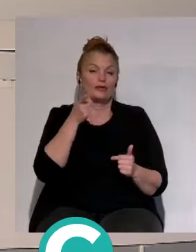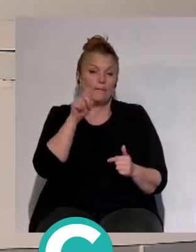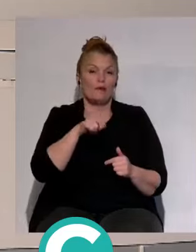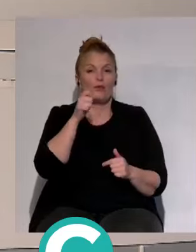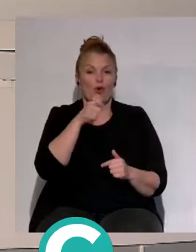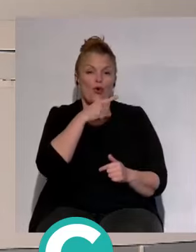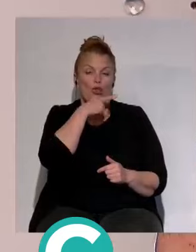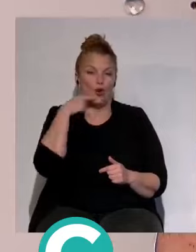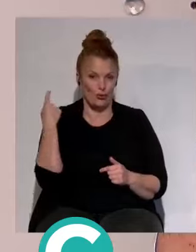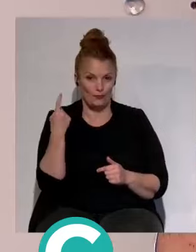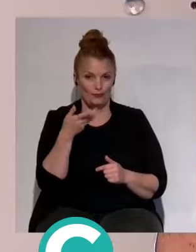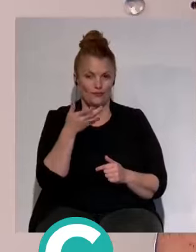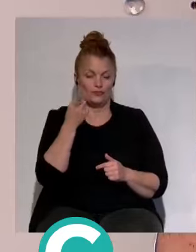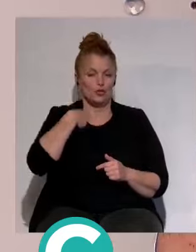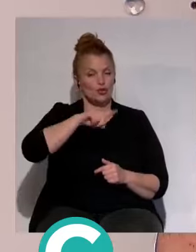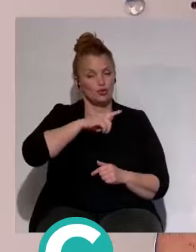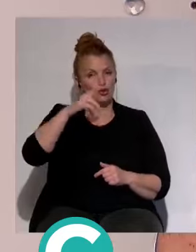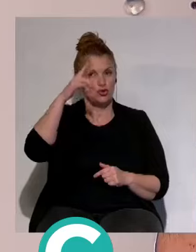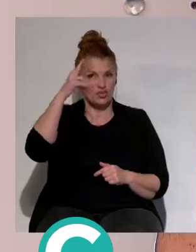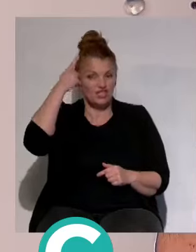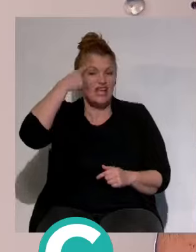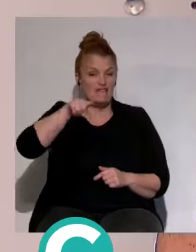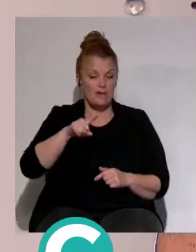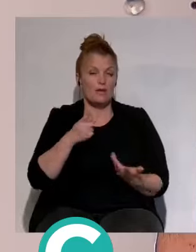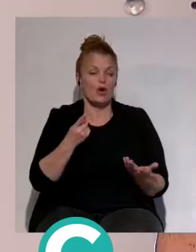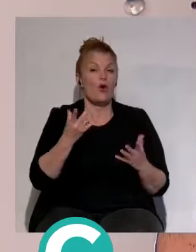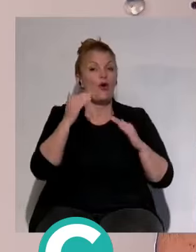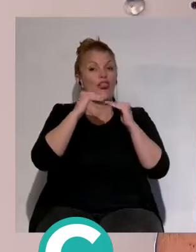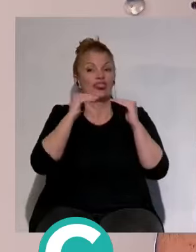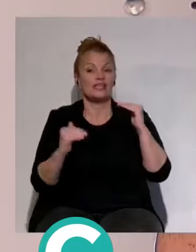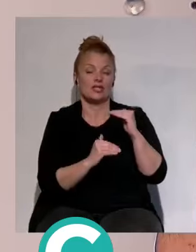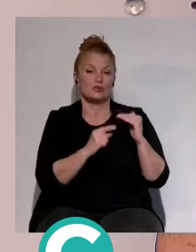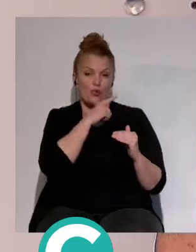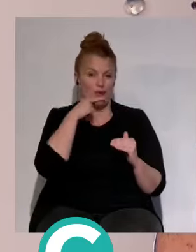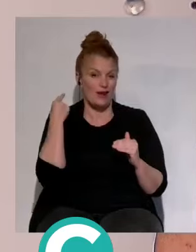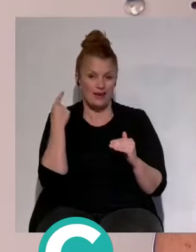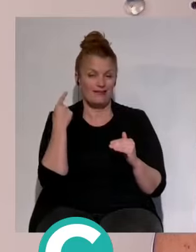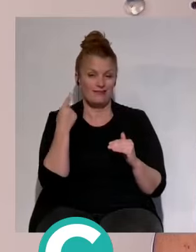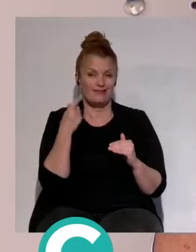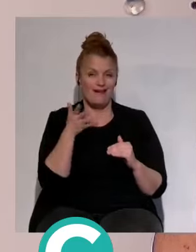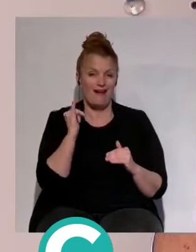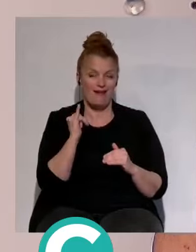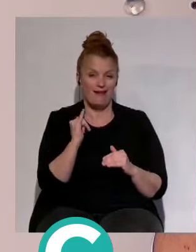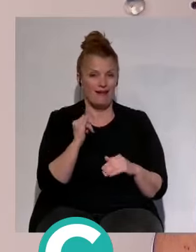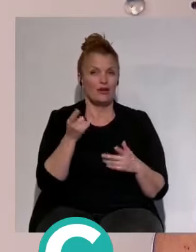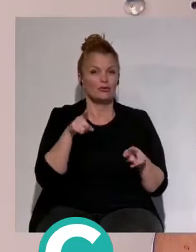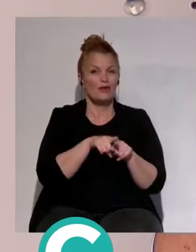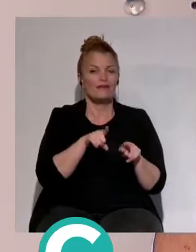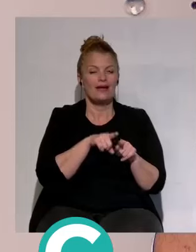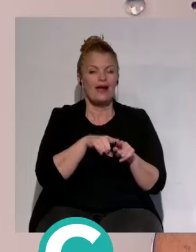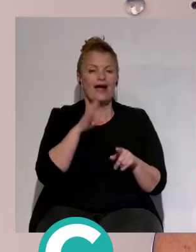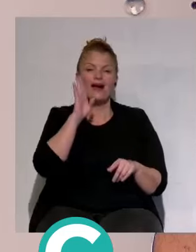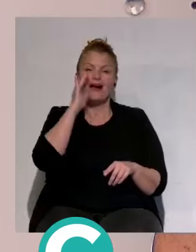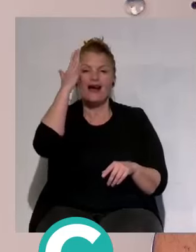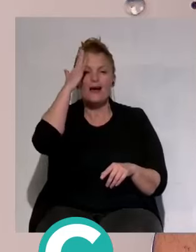aunque ya lo esperábamos, pues el descenso duele igual. Todavía tenemos ese lito de esperanza en